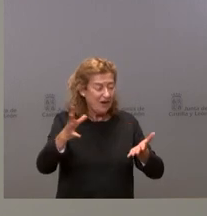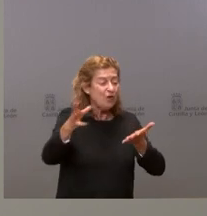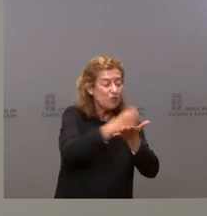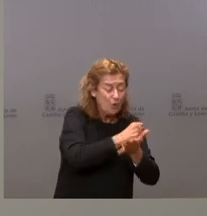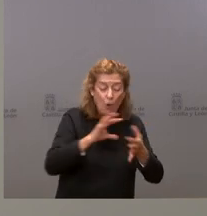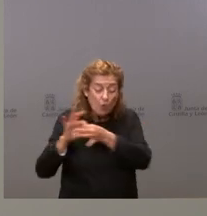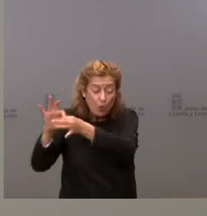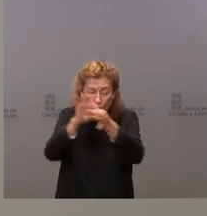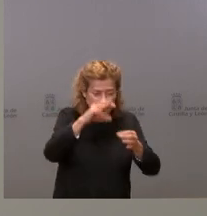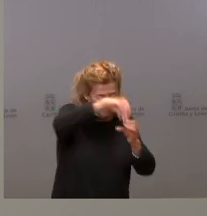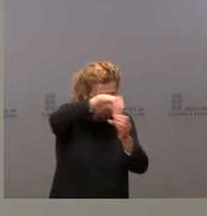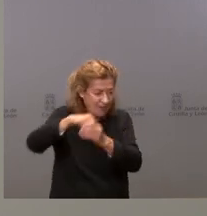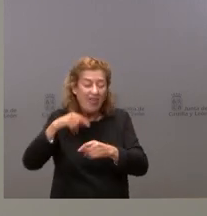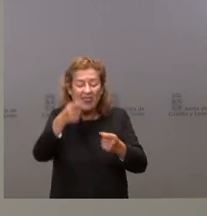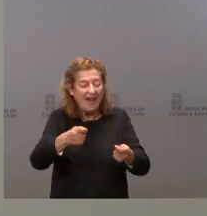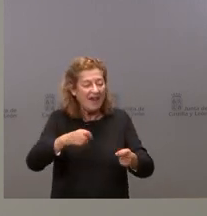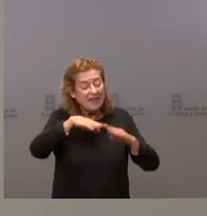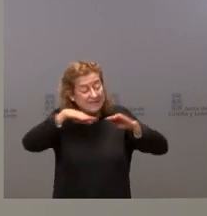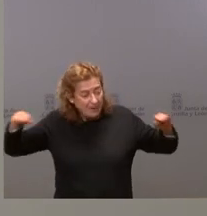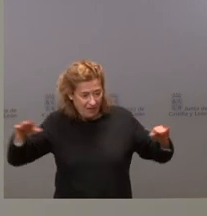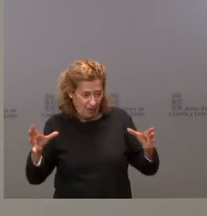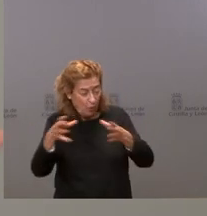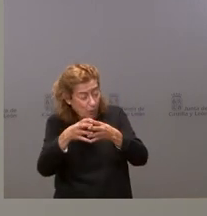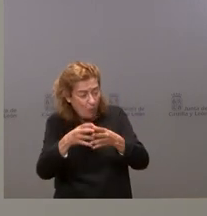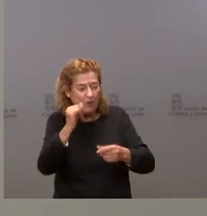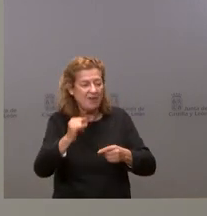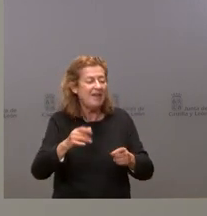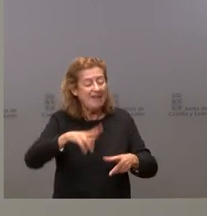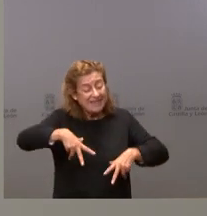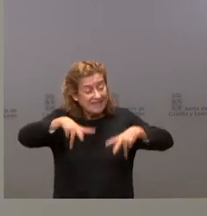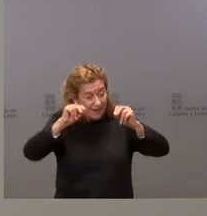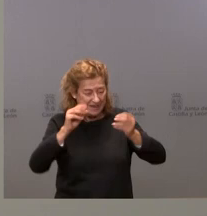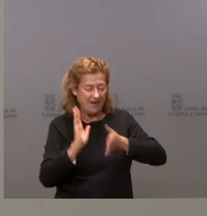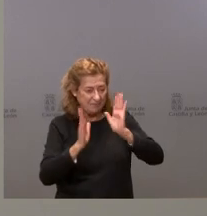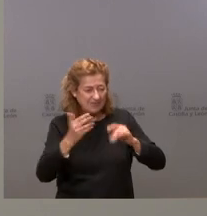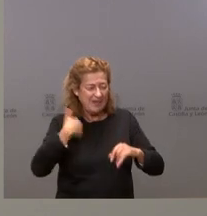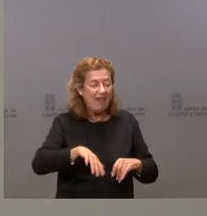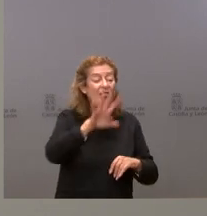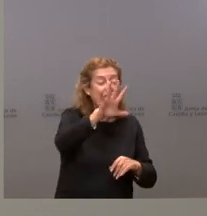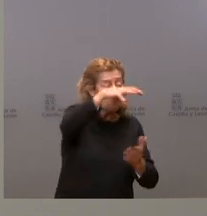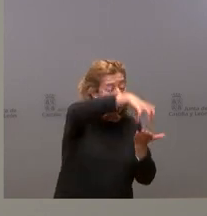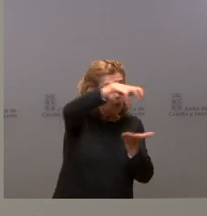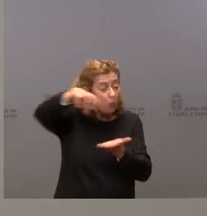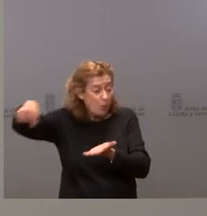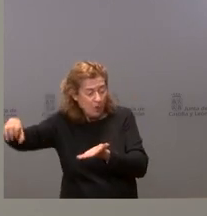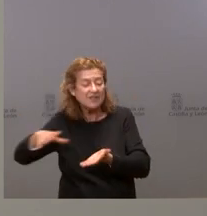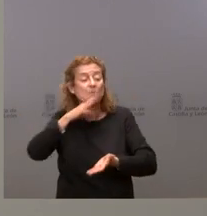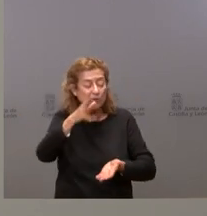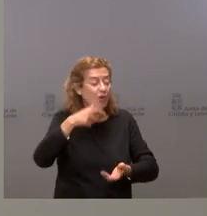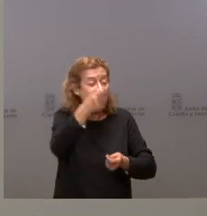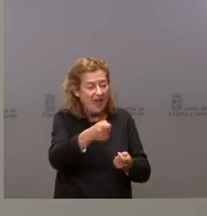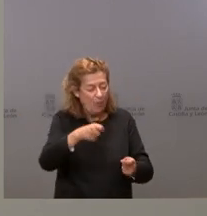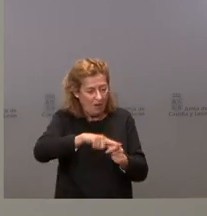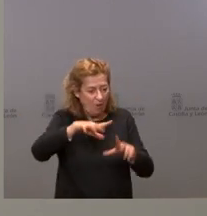comunes, dar estabilidad al conjunto y rehabilitar o terminar cinco de las cúpulas y, por tanto, darles